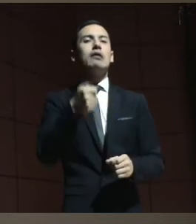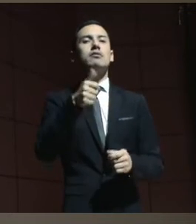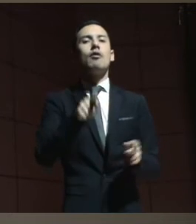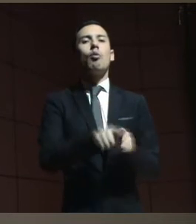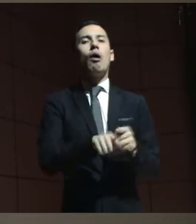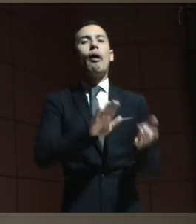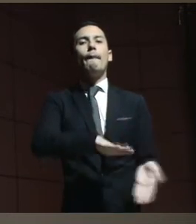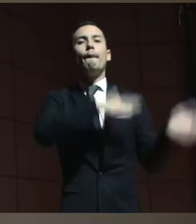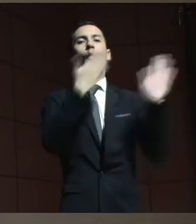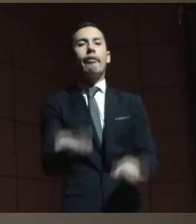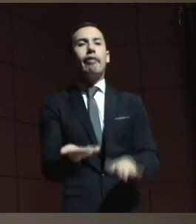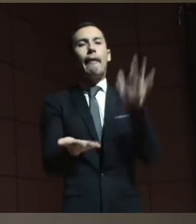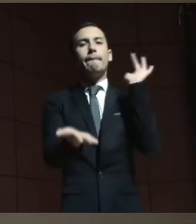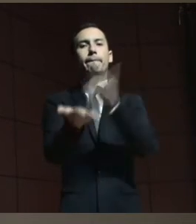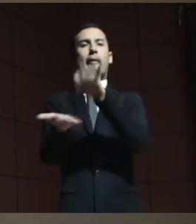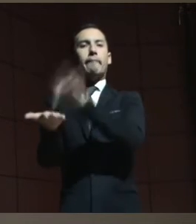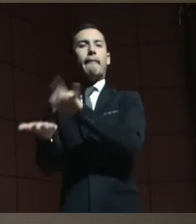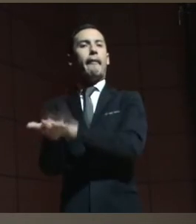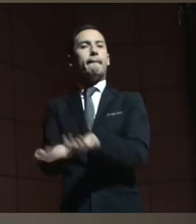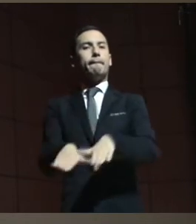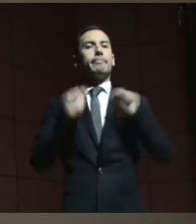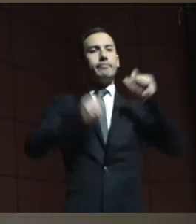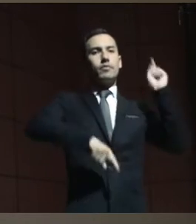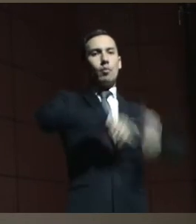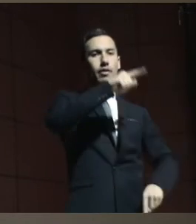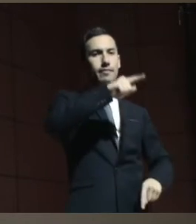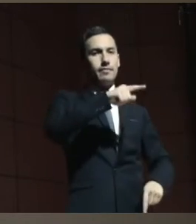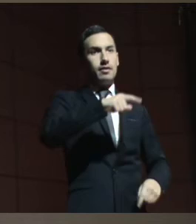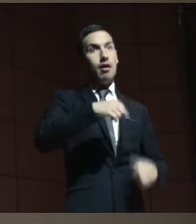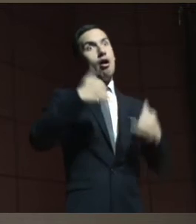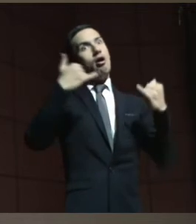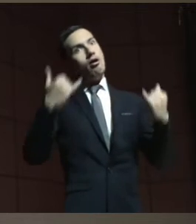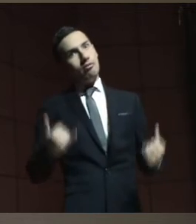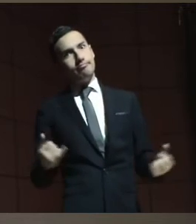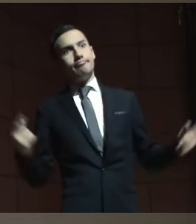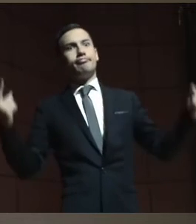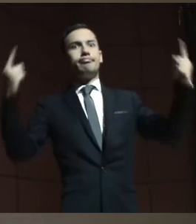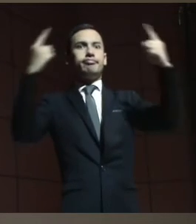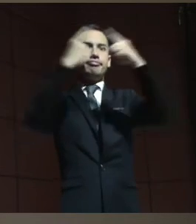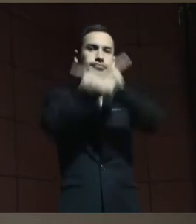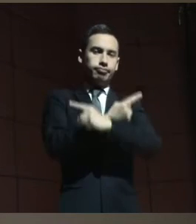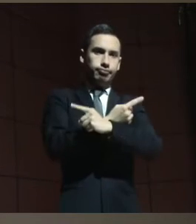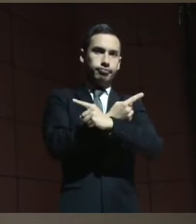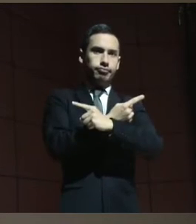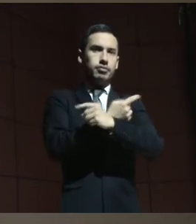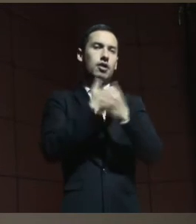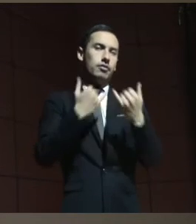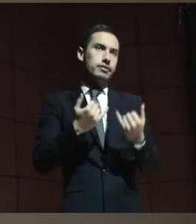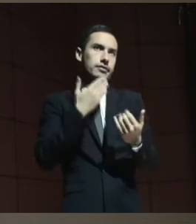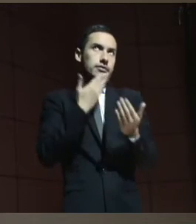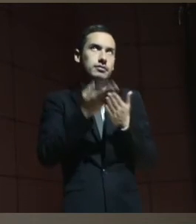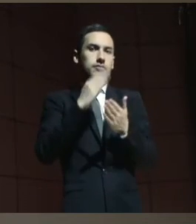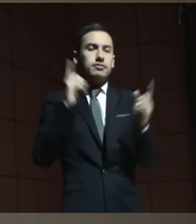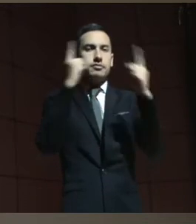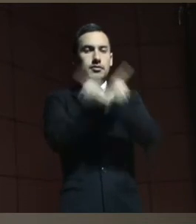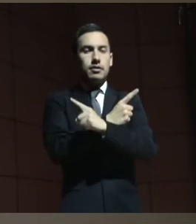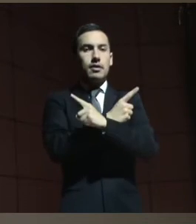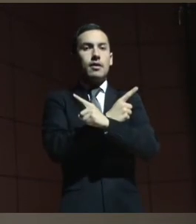muerte, la muerte civil. Hoy, por suerte, estamos en otro lugar, aunque no hemos llegado al máximo, pero hoy estamos en otro lugar.